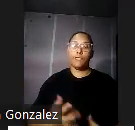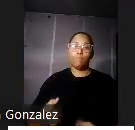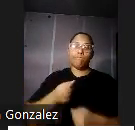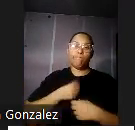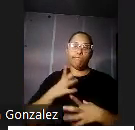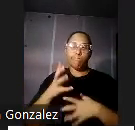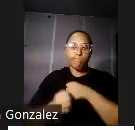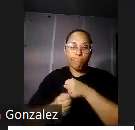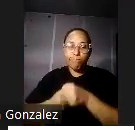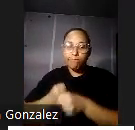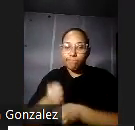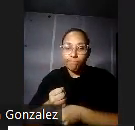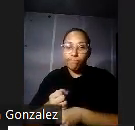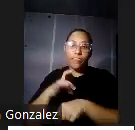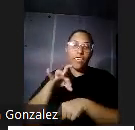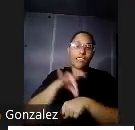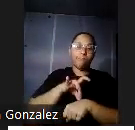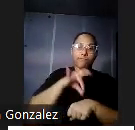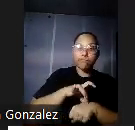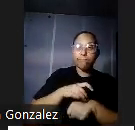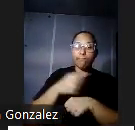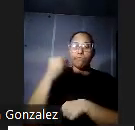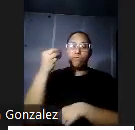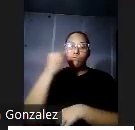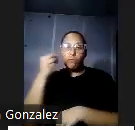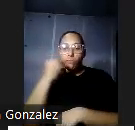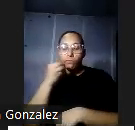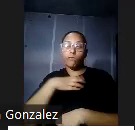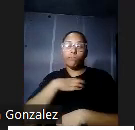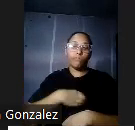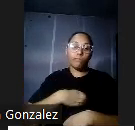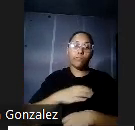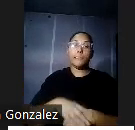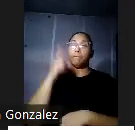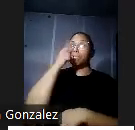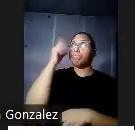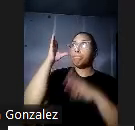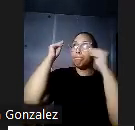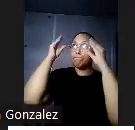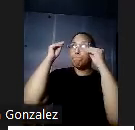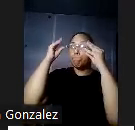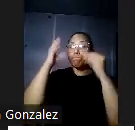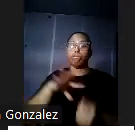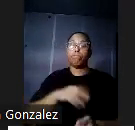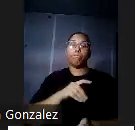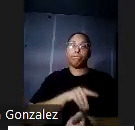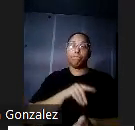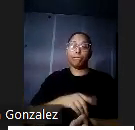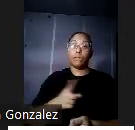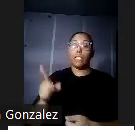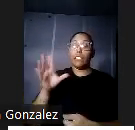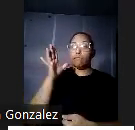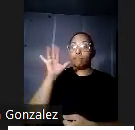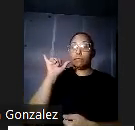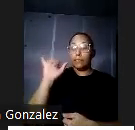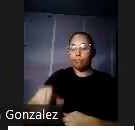por falta de carne aunque debe haber algo más pensaba el doctor. En 1899 se había casado con María Asunción